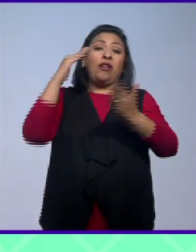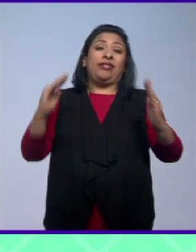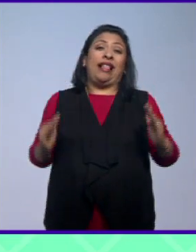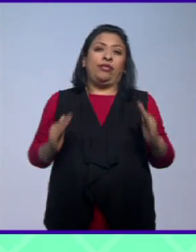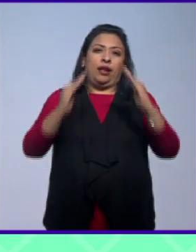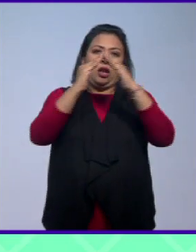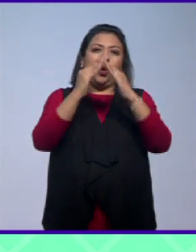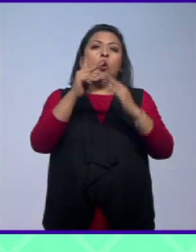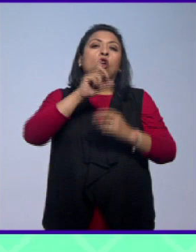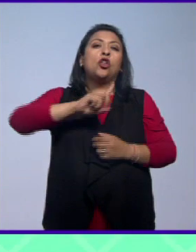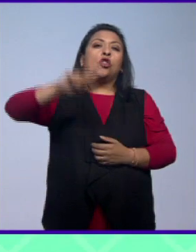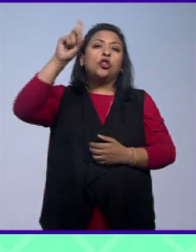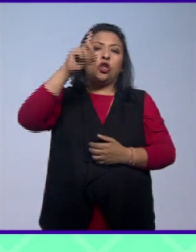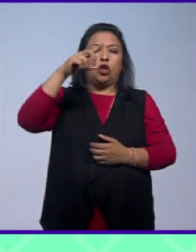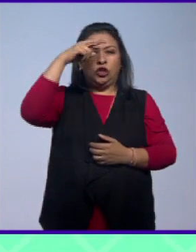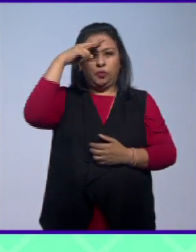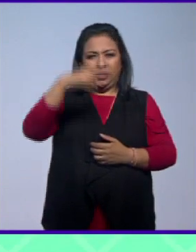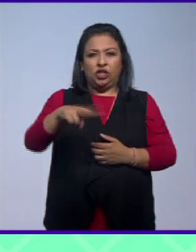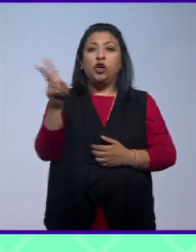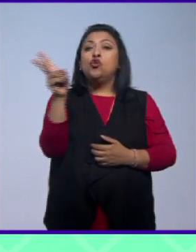a través del Dios Mexica del Viento.